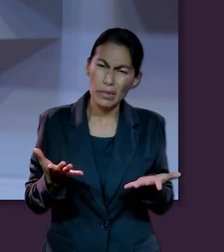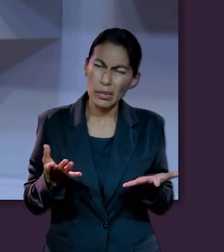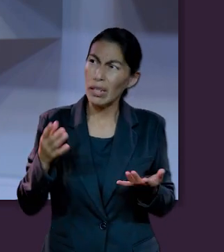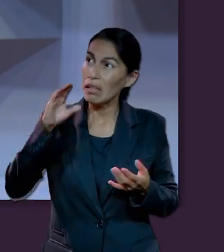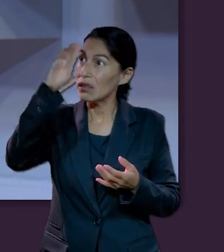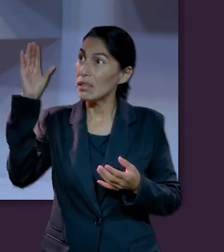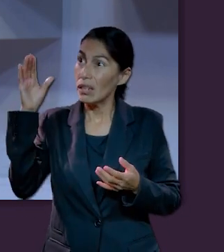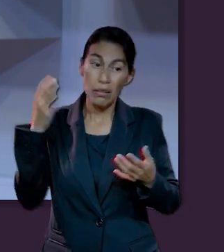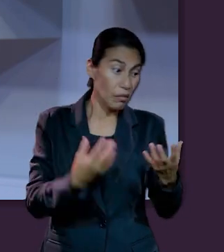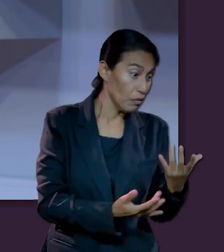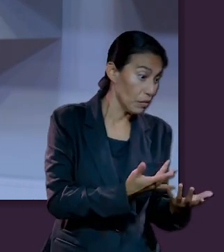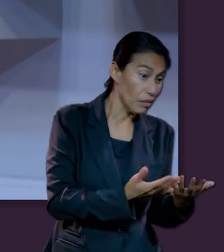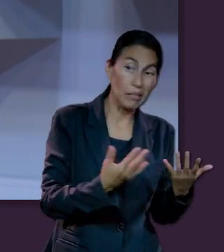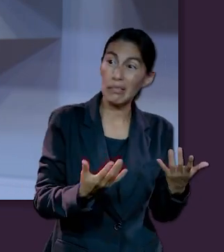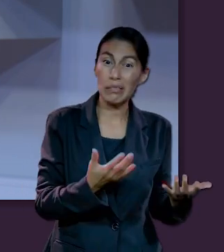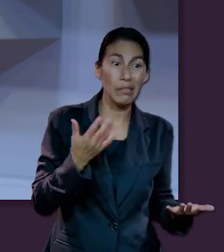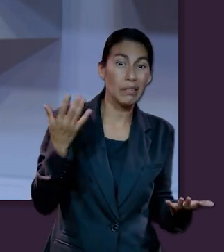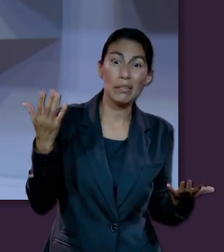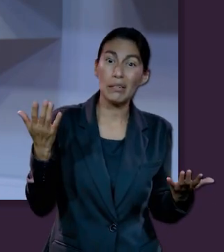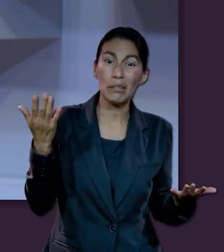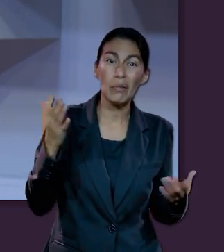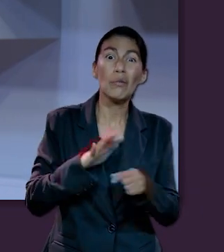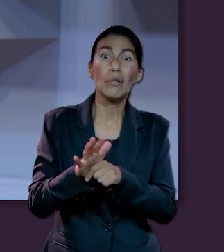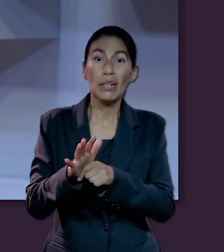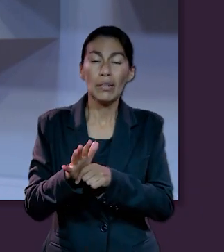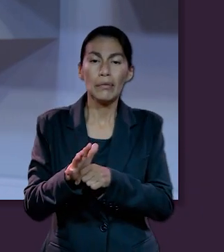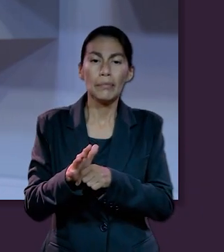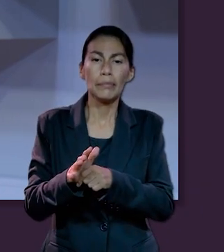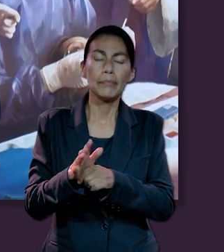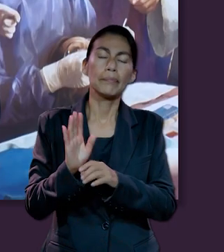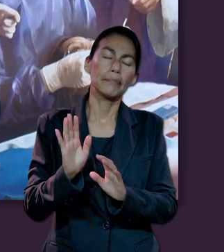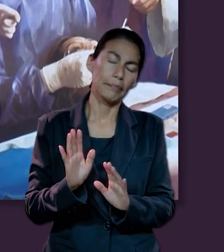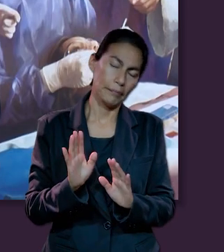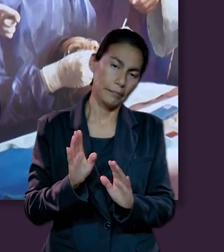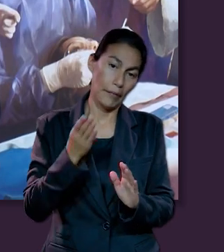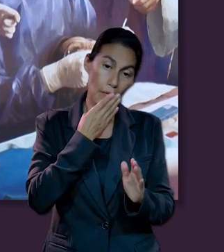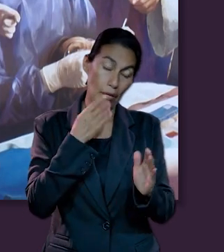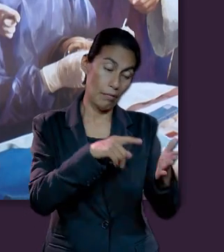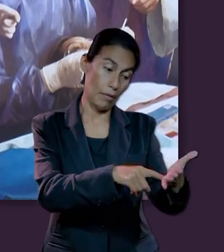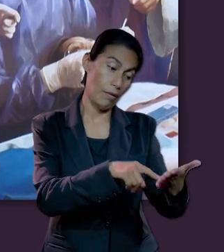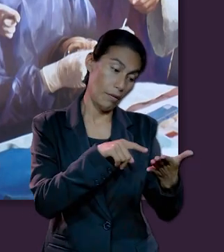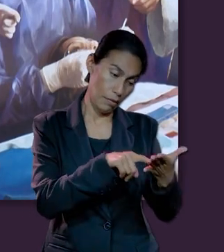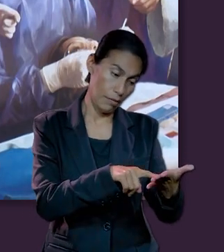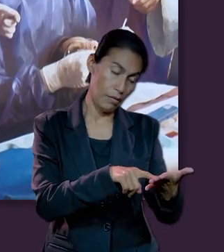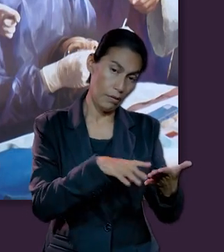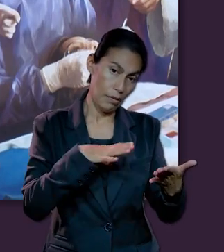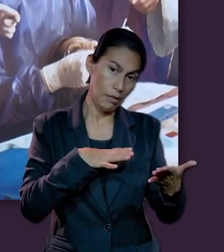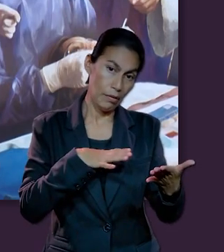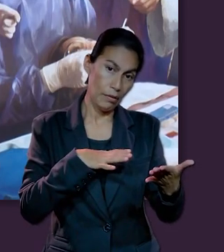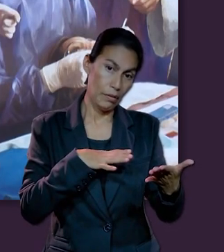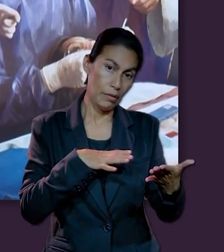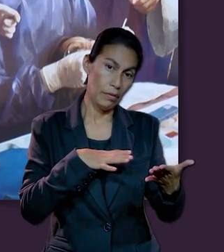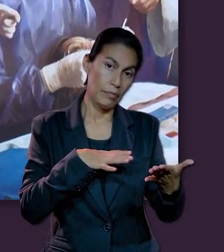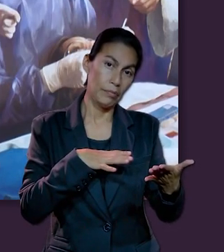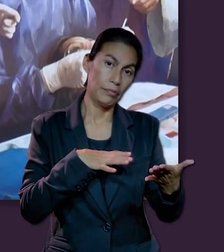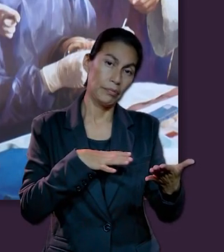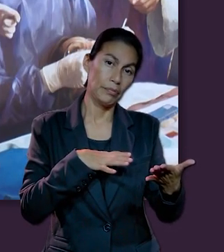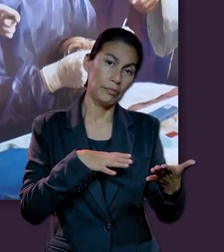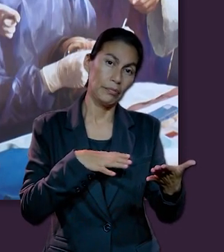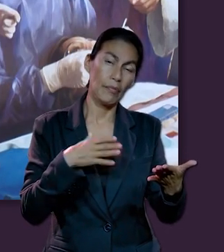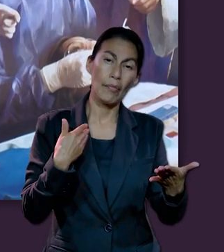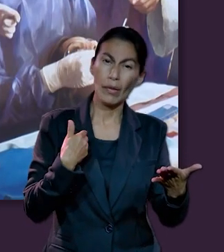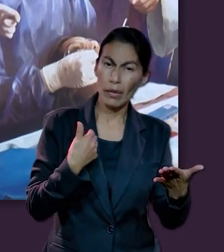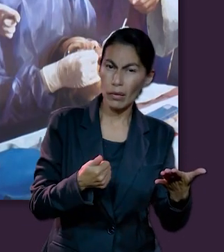al infierno. ¿Qué le podrían decir? A la luz de lo que está escrito en las Sagradas Escrituras, podemos